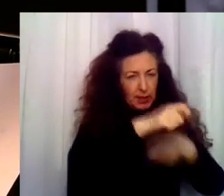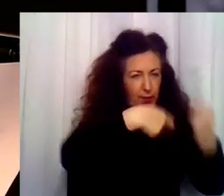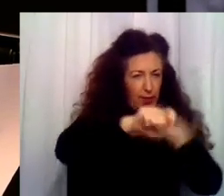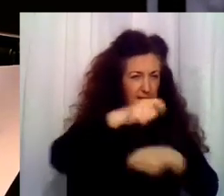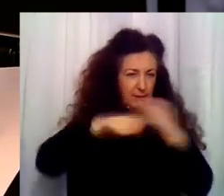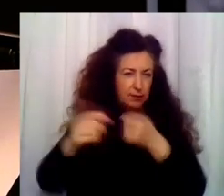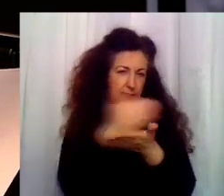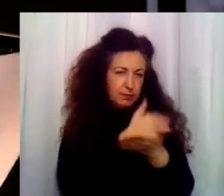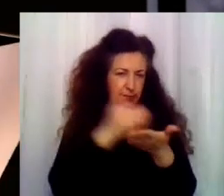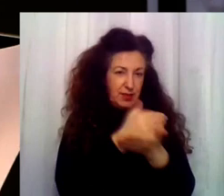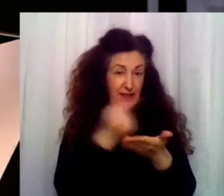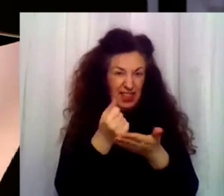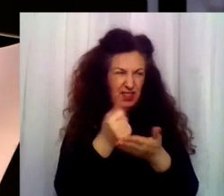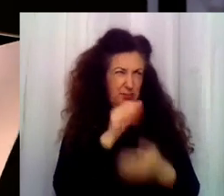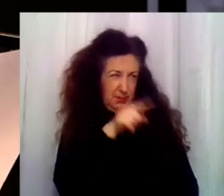Malamente, tra, tra.